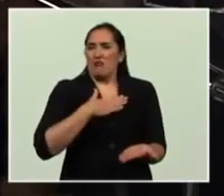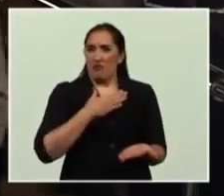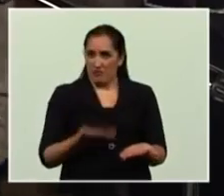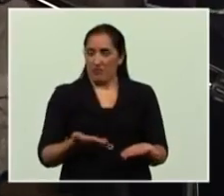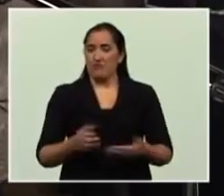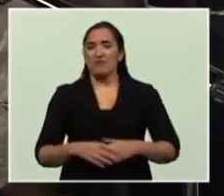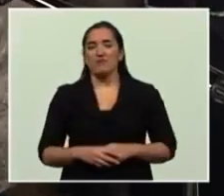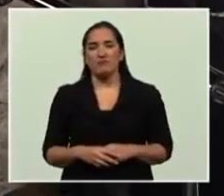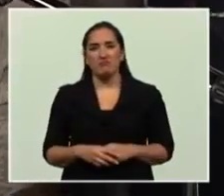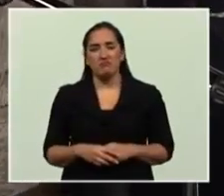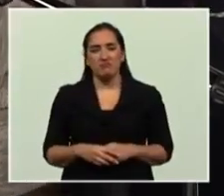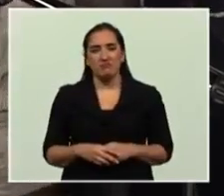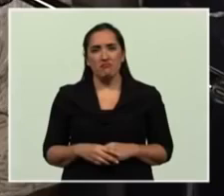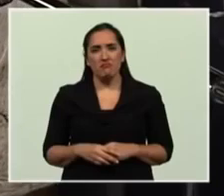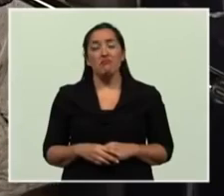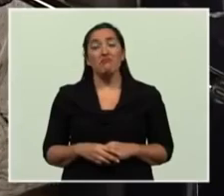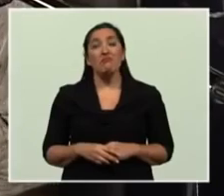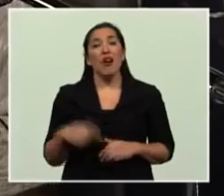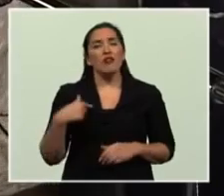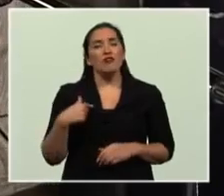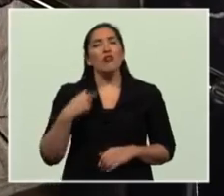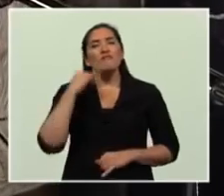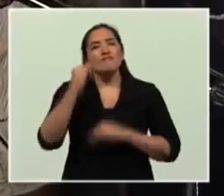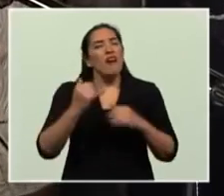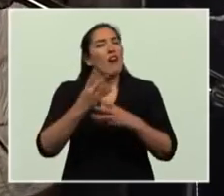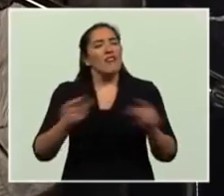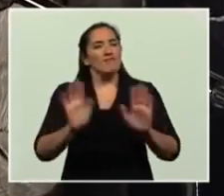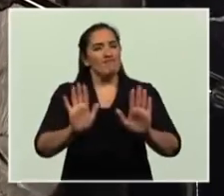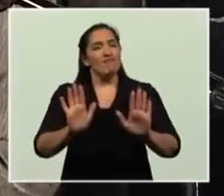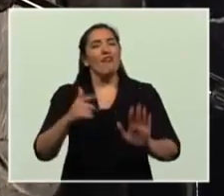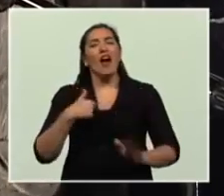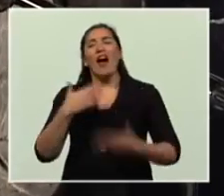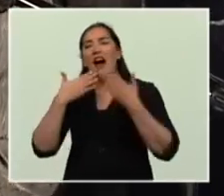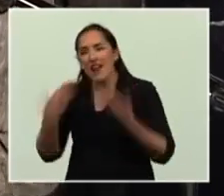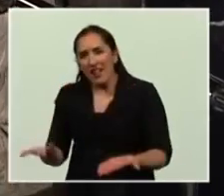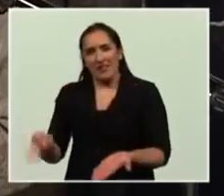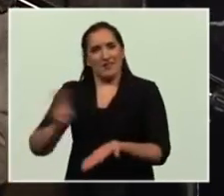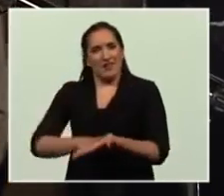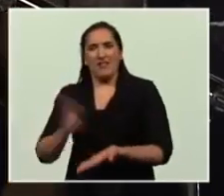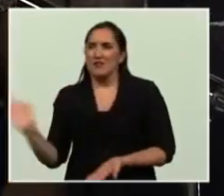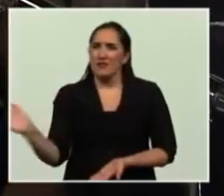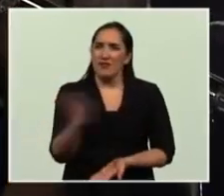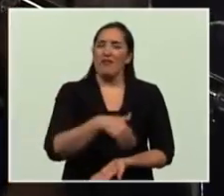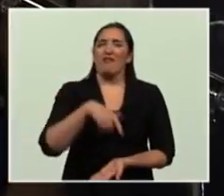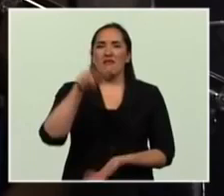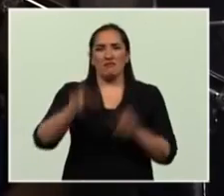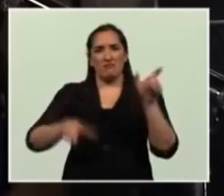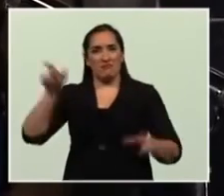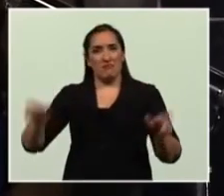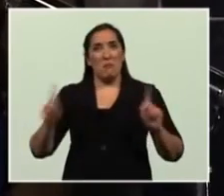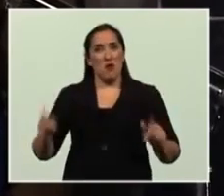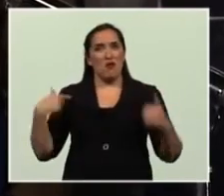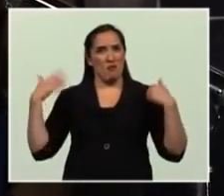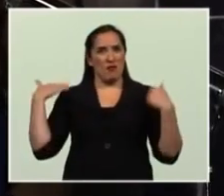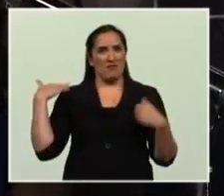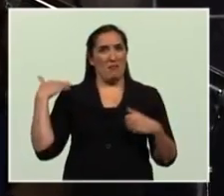finalizar sin agradecer una vez más a estos hombres